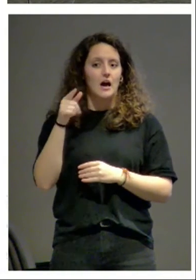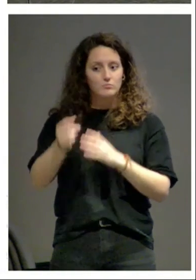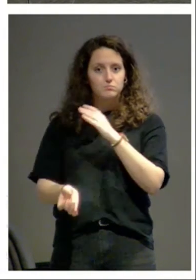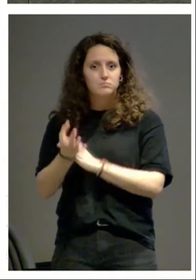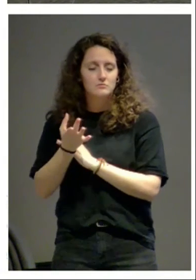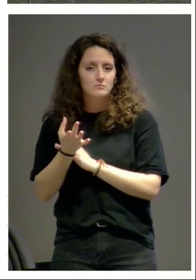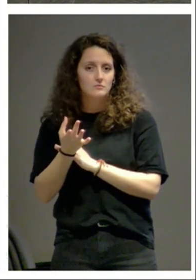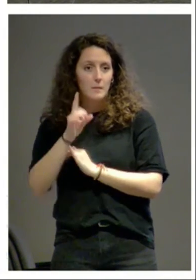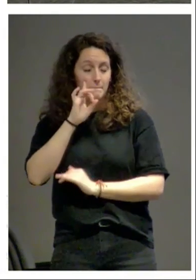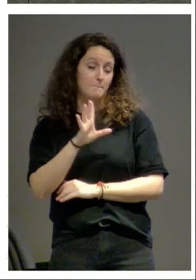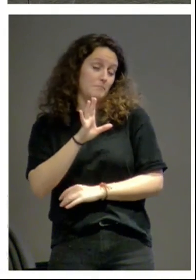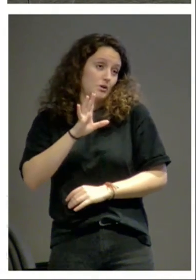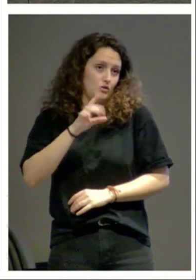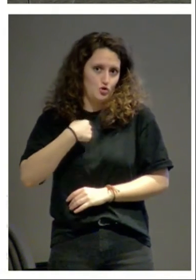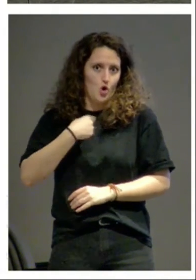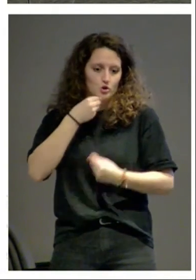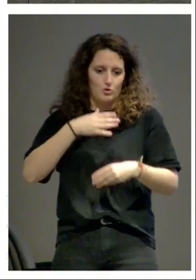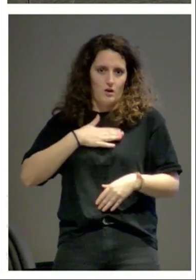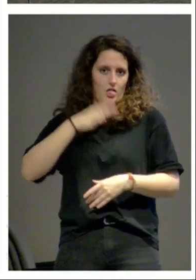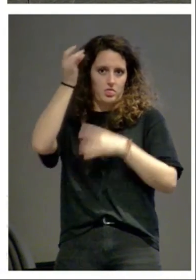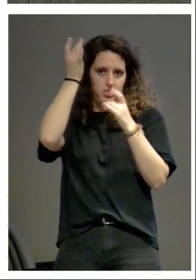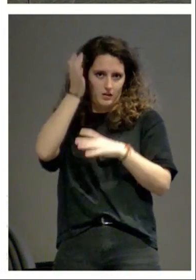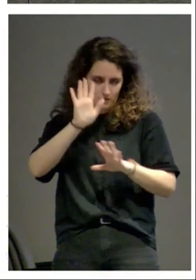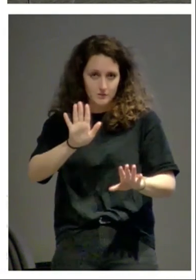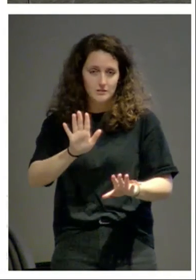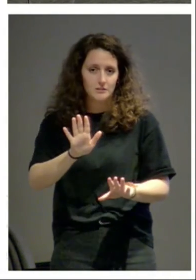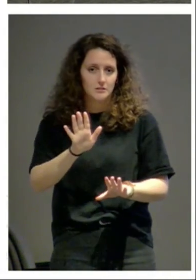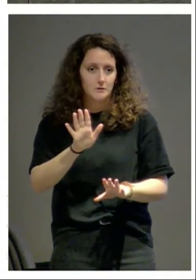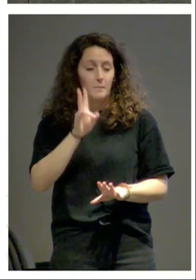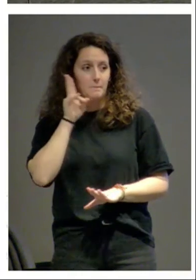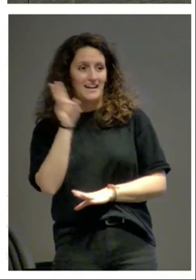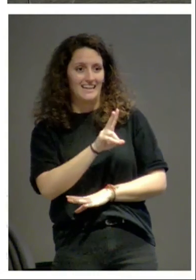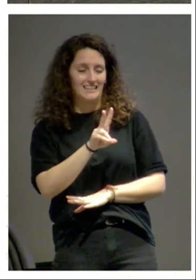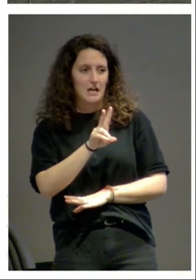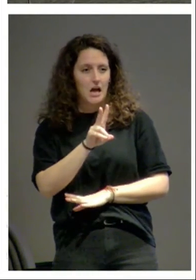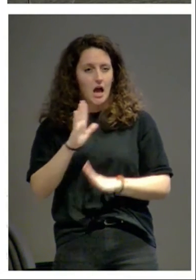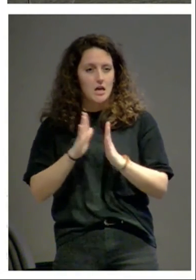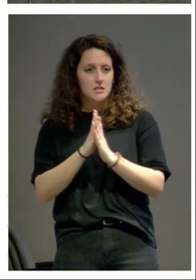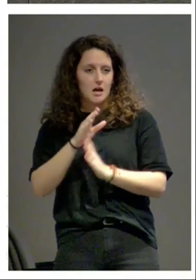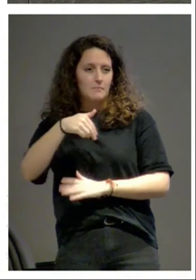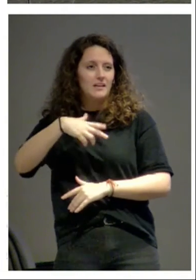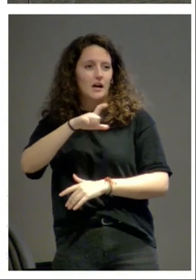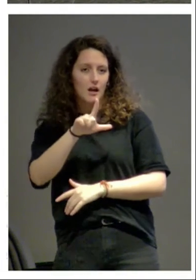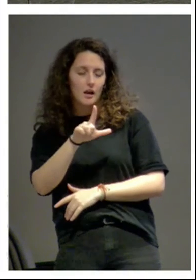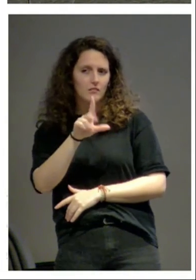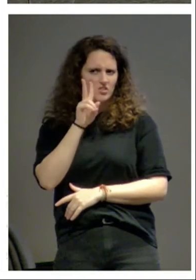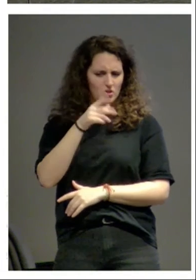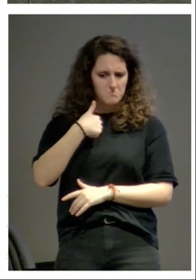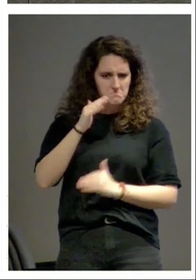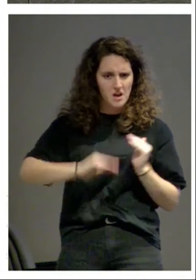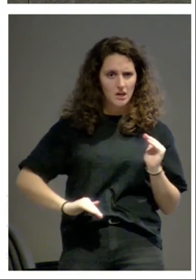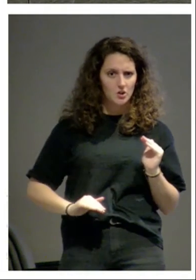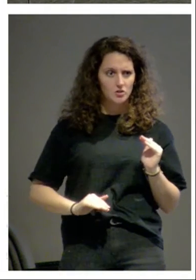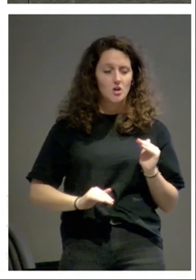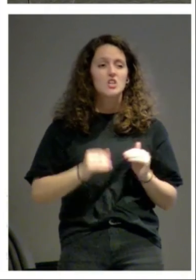la historia que yo me he montado yo creo que ven San Miguel y dicen vamos a ser menos San Miguel